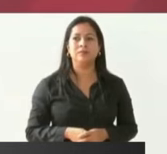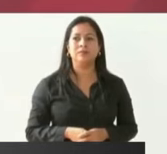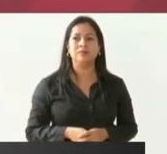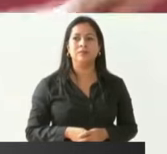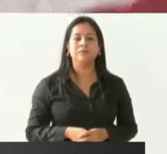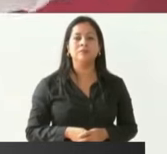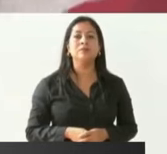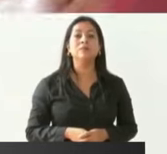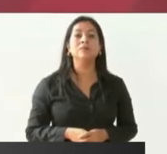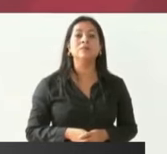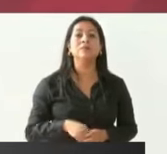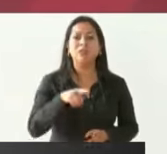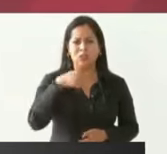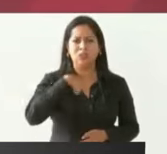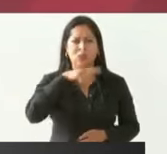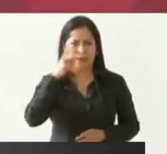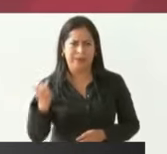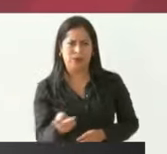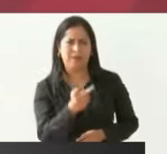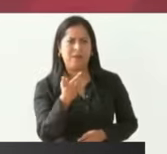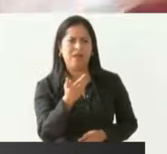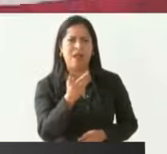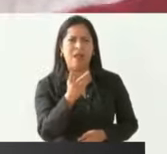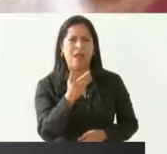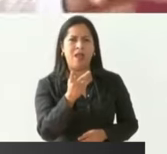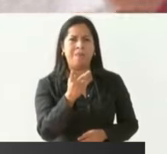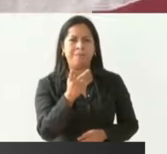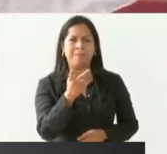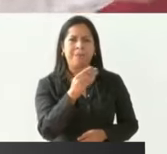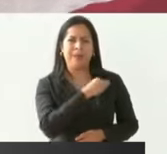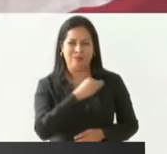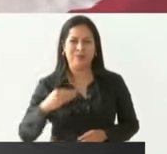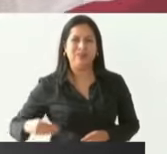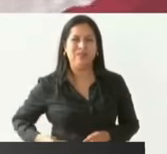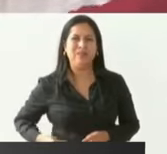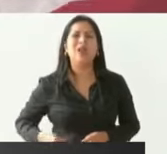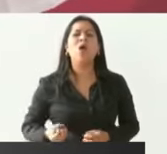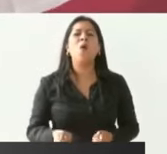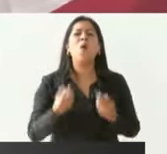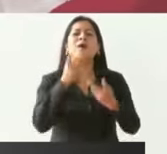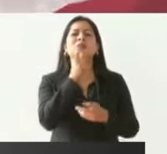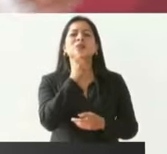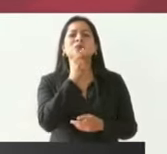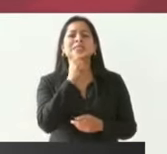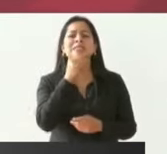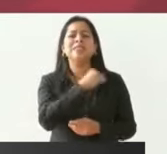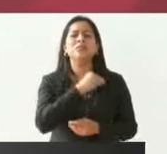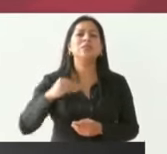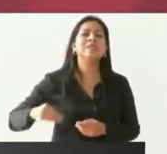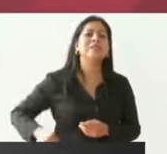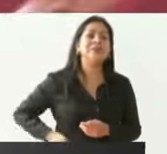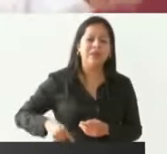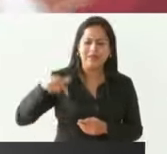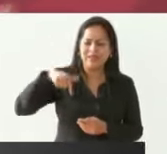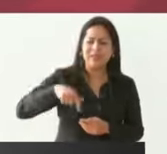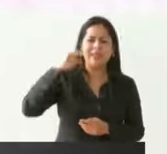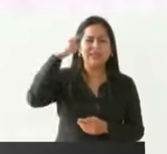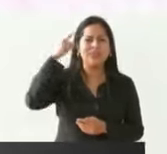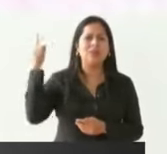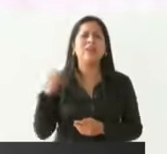le estaba yo preguntando que si cuántos policías municipales había en Siguatanejo